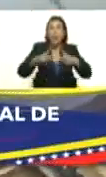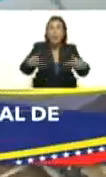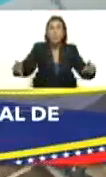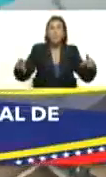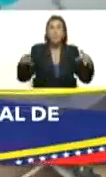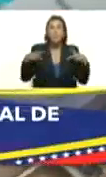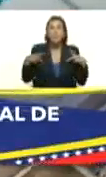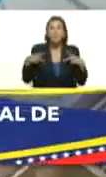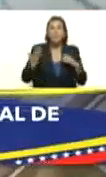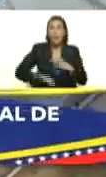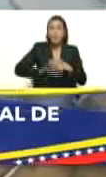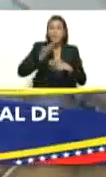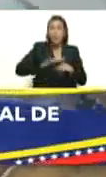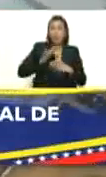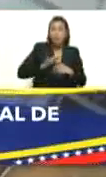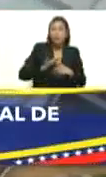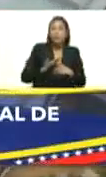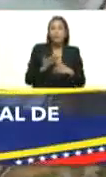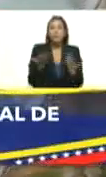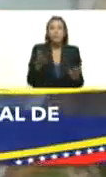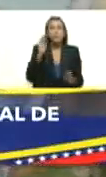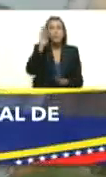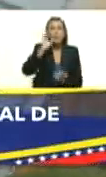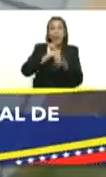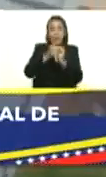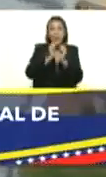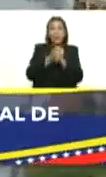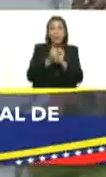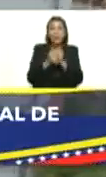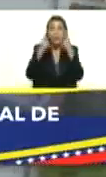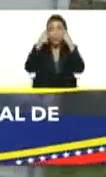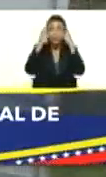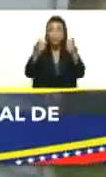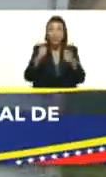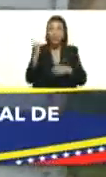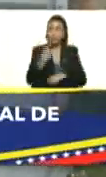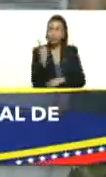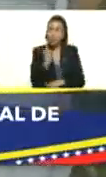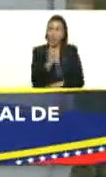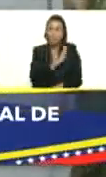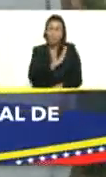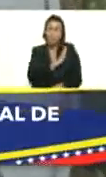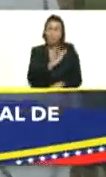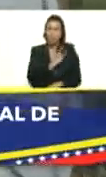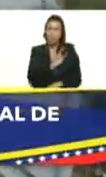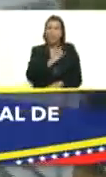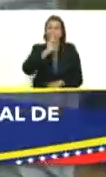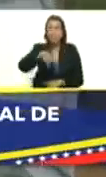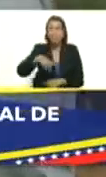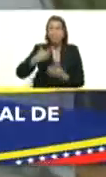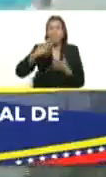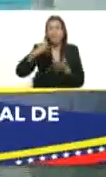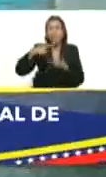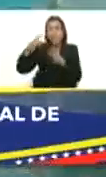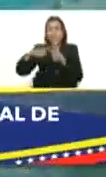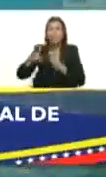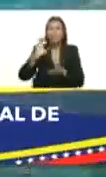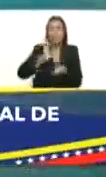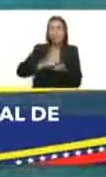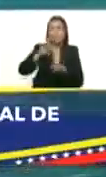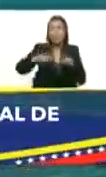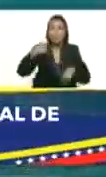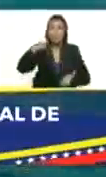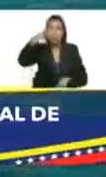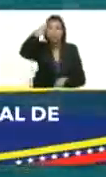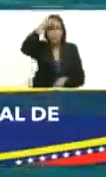este complejo de piscinas para los deportistas no solamente de la Universidad Central de Venezuela sino también de la ciudad Yo aprendí a